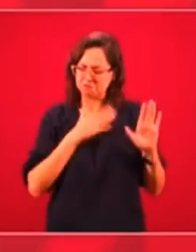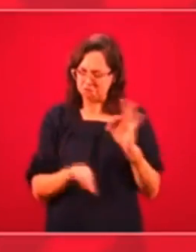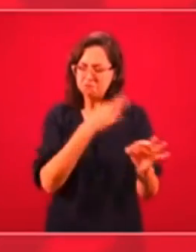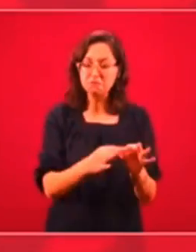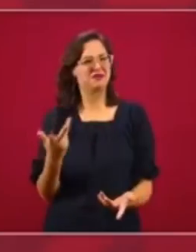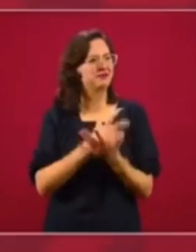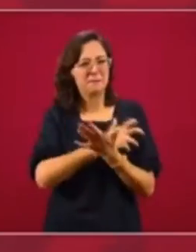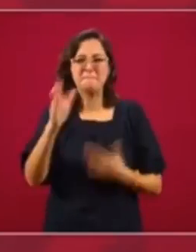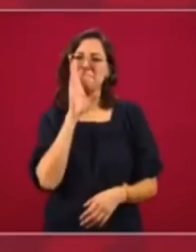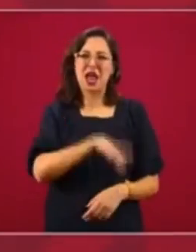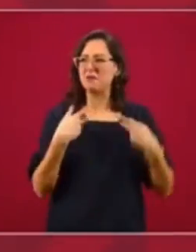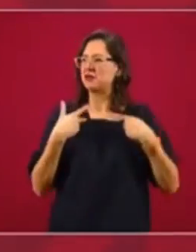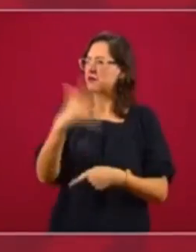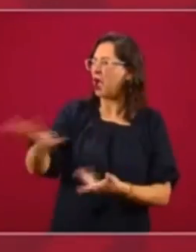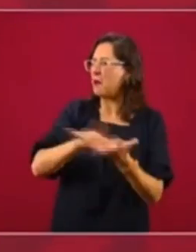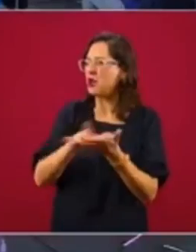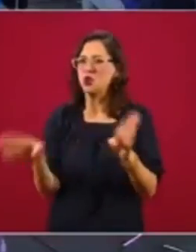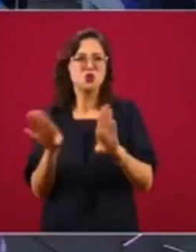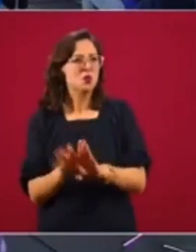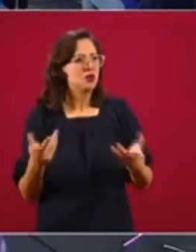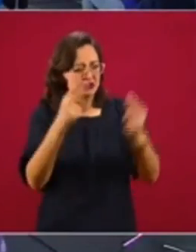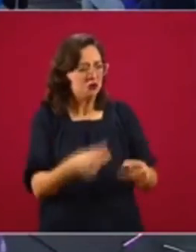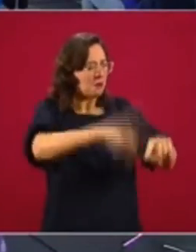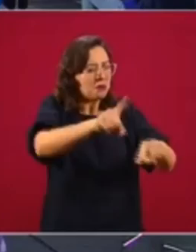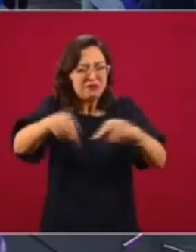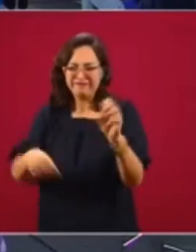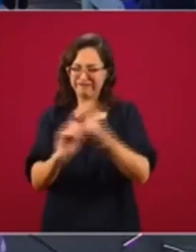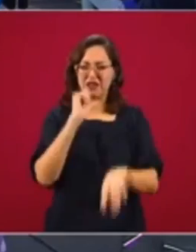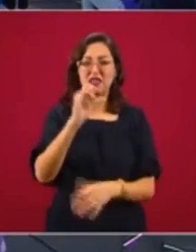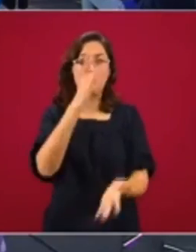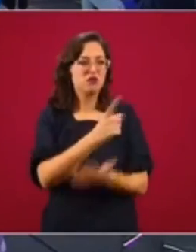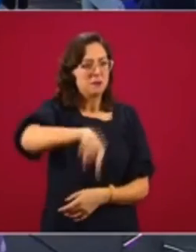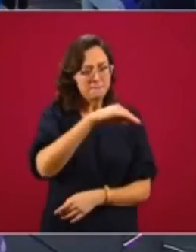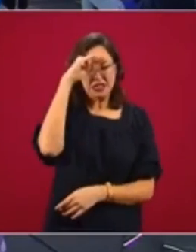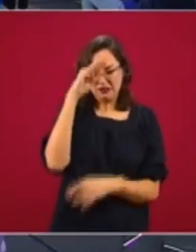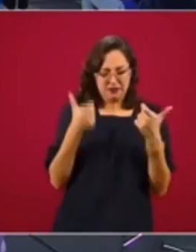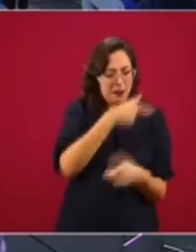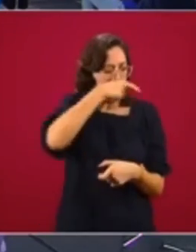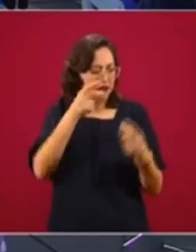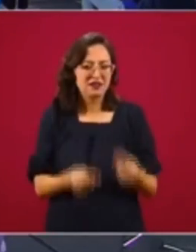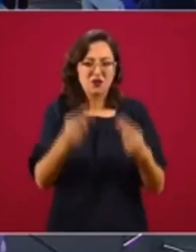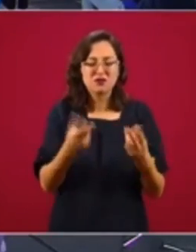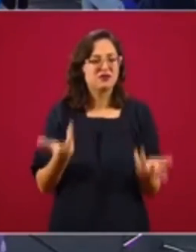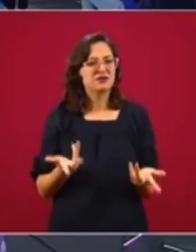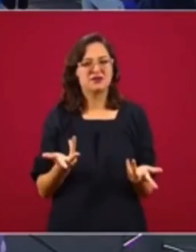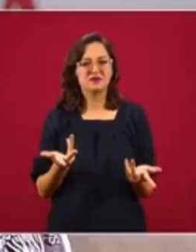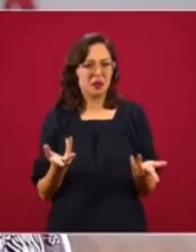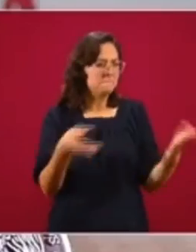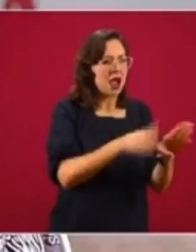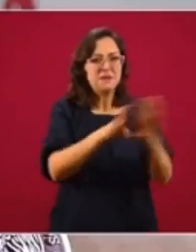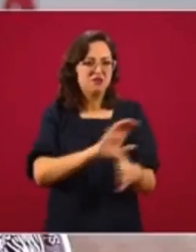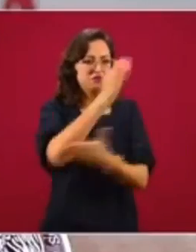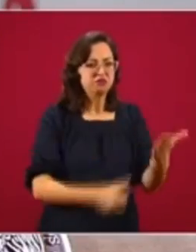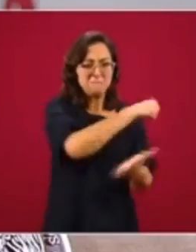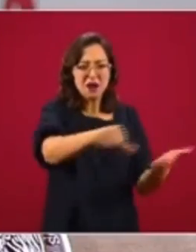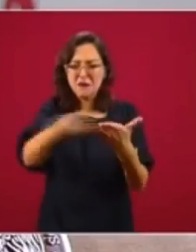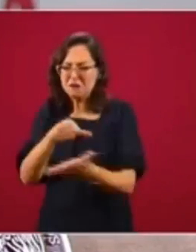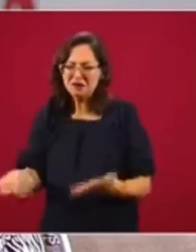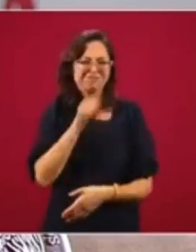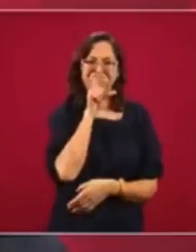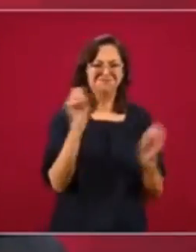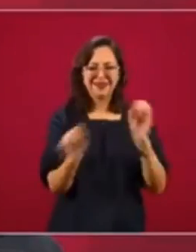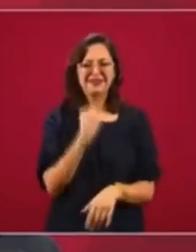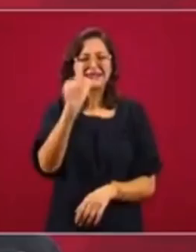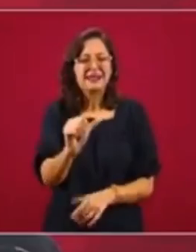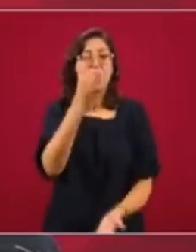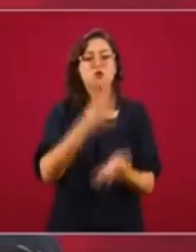El precio de la luz. Porque no se le están quitando los negocios. No se le están suspendiendo los contratos. Es nada más